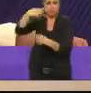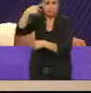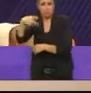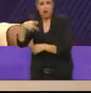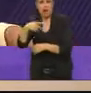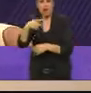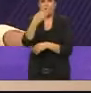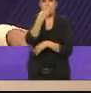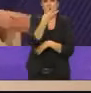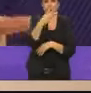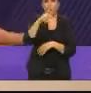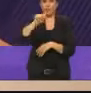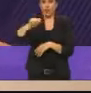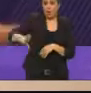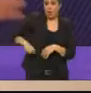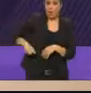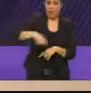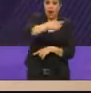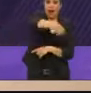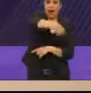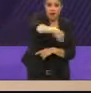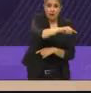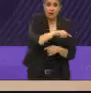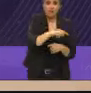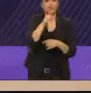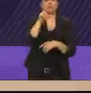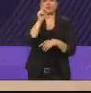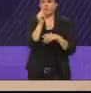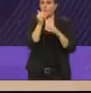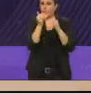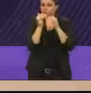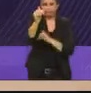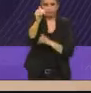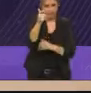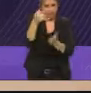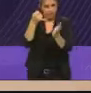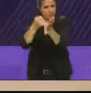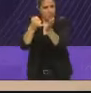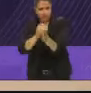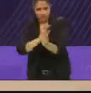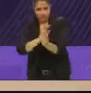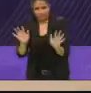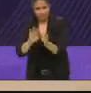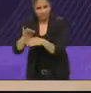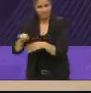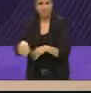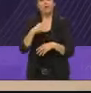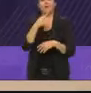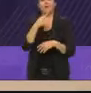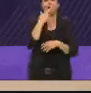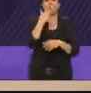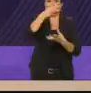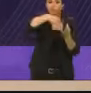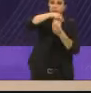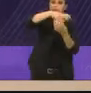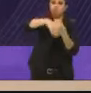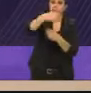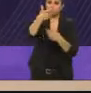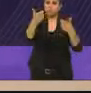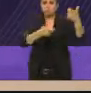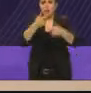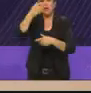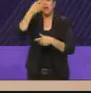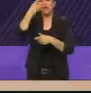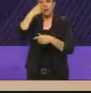cuarta transformación que es no aumentar impuestos mejorar la recaudación y combatir la